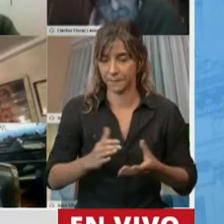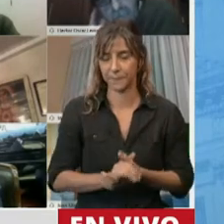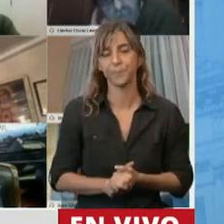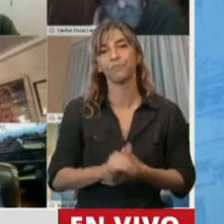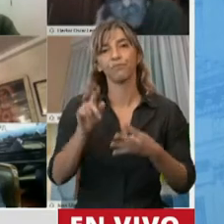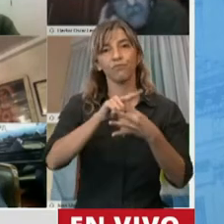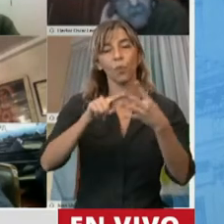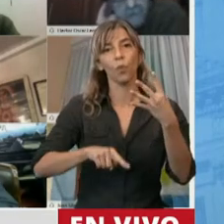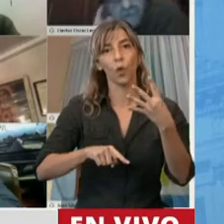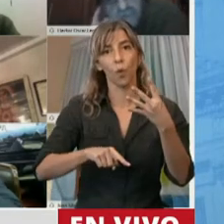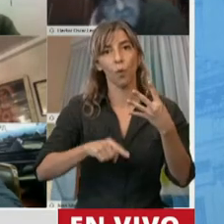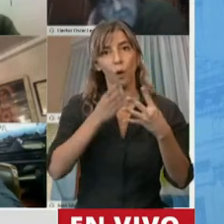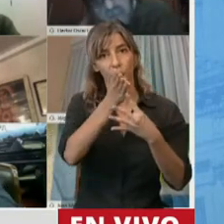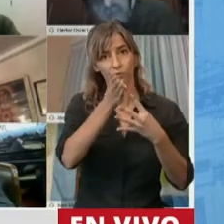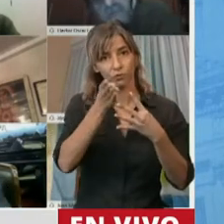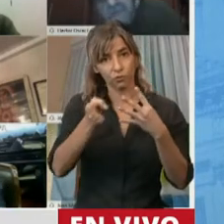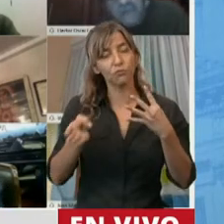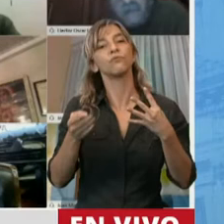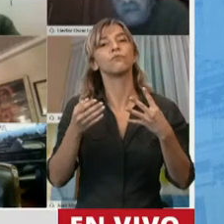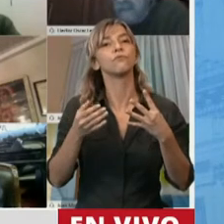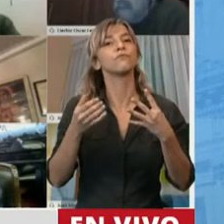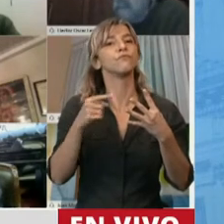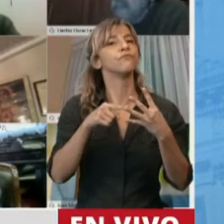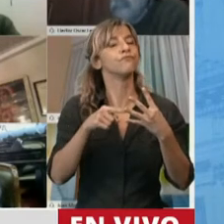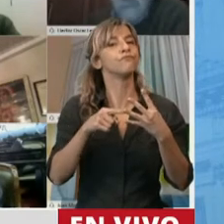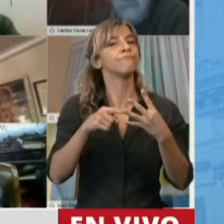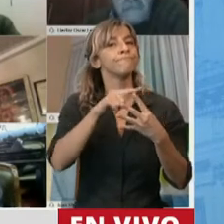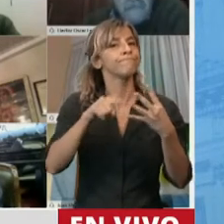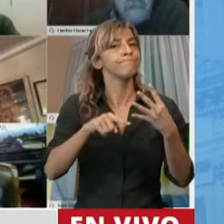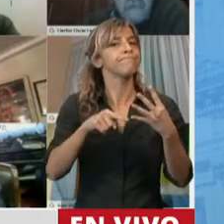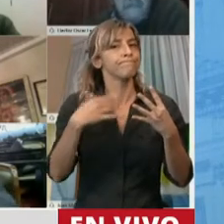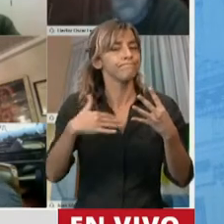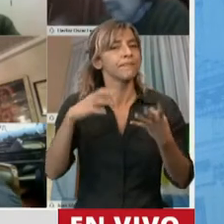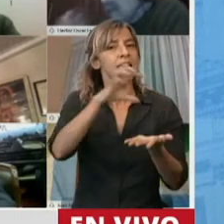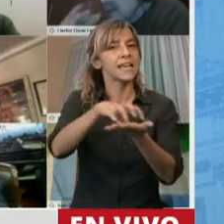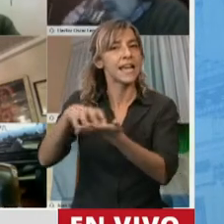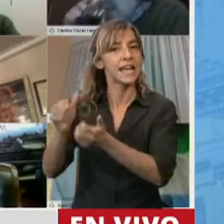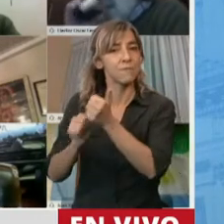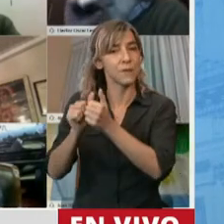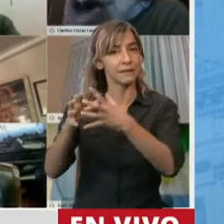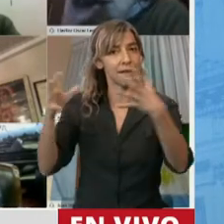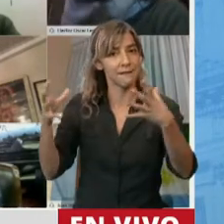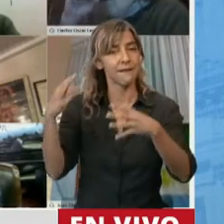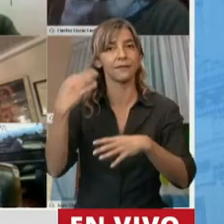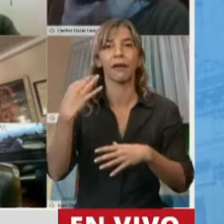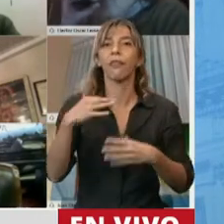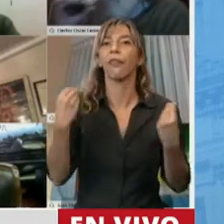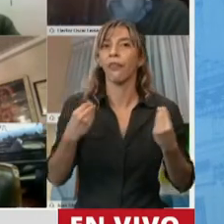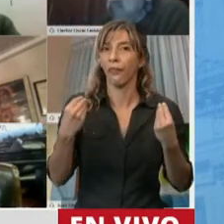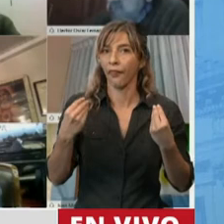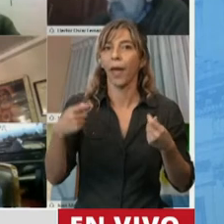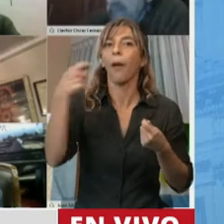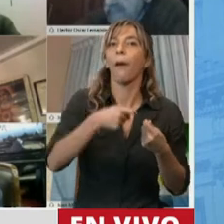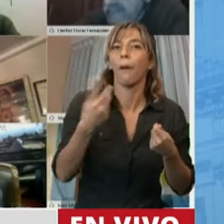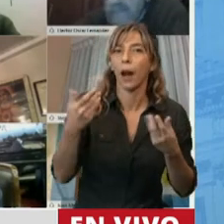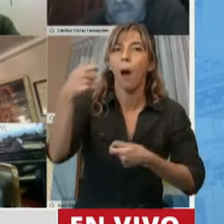que hacen al aporte que tienen que hacer las grandes empresas o las empresas relacionadas con el bono